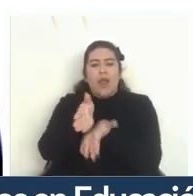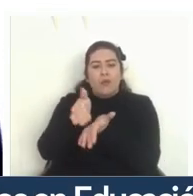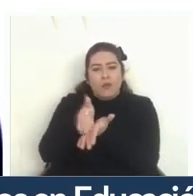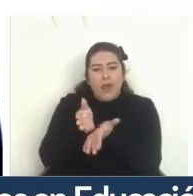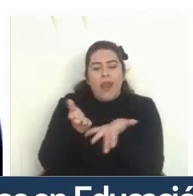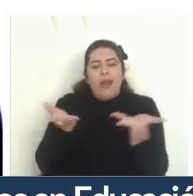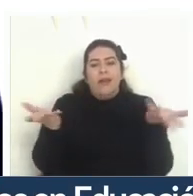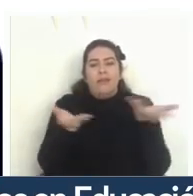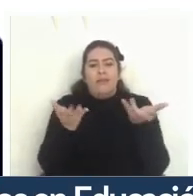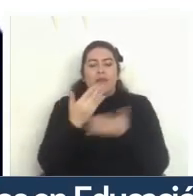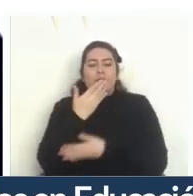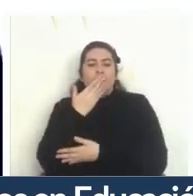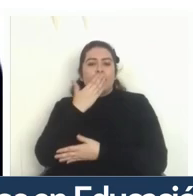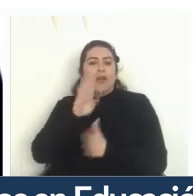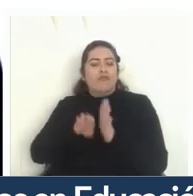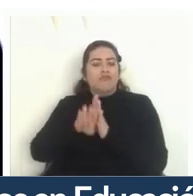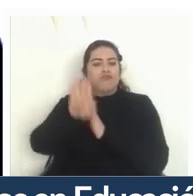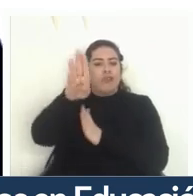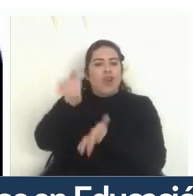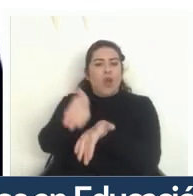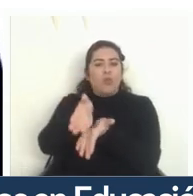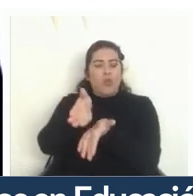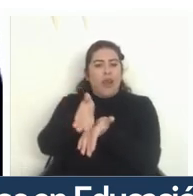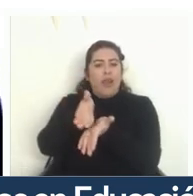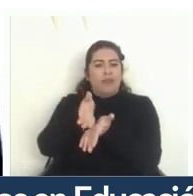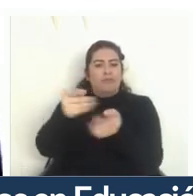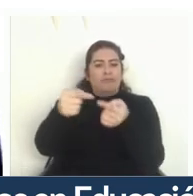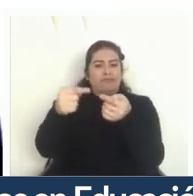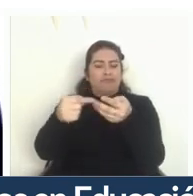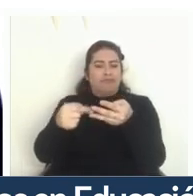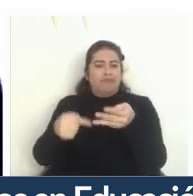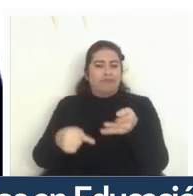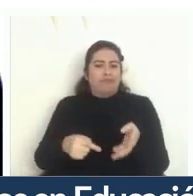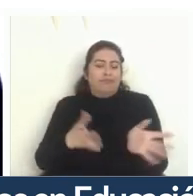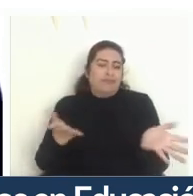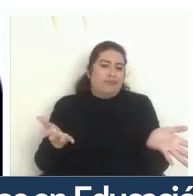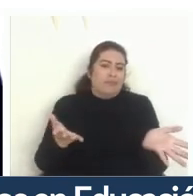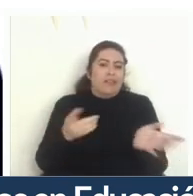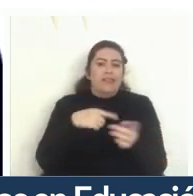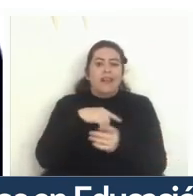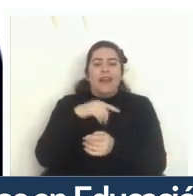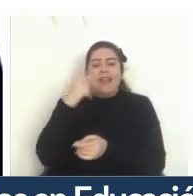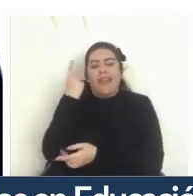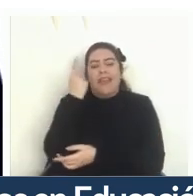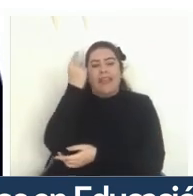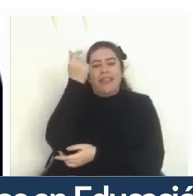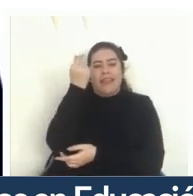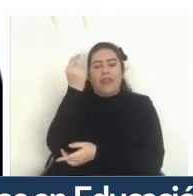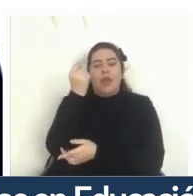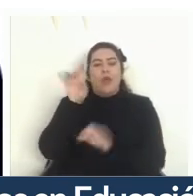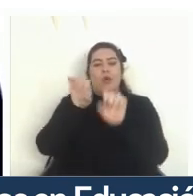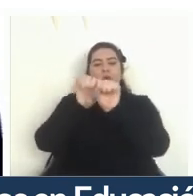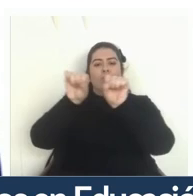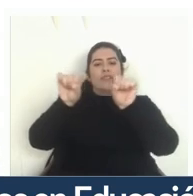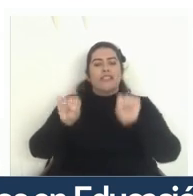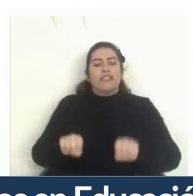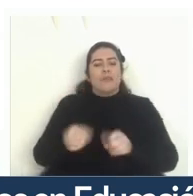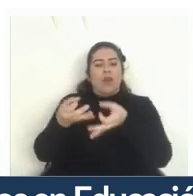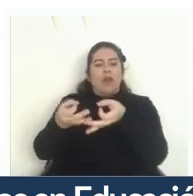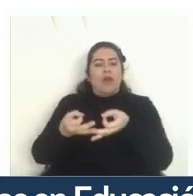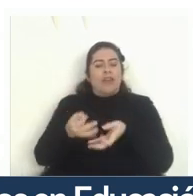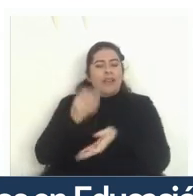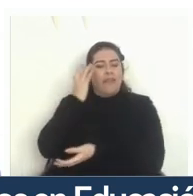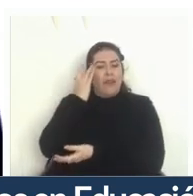mejoramiento yo diría de varias preguntas que llegaron al respecto de esta idea de un sistema accountability más inteligente